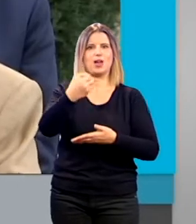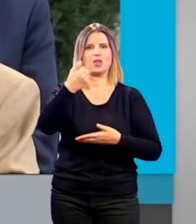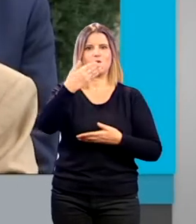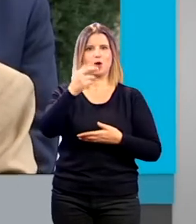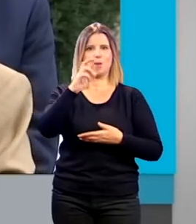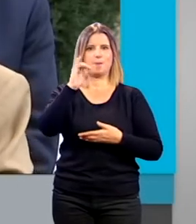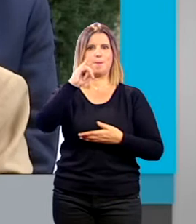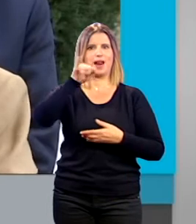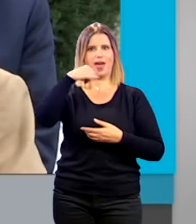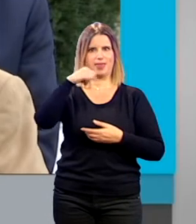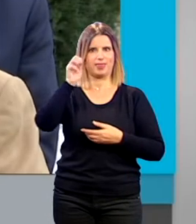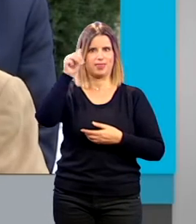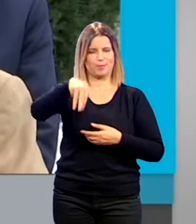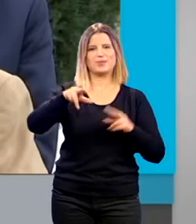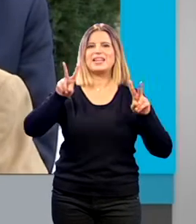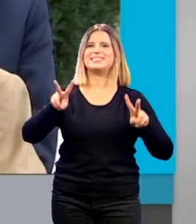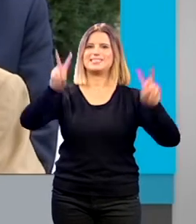título de lo que ahora vamos a ver